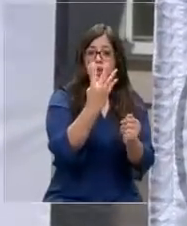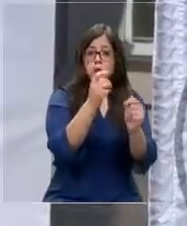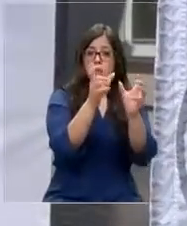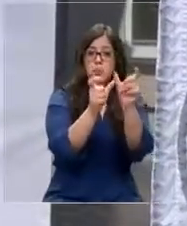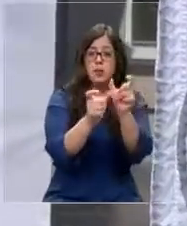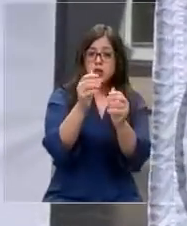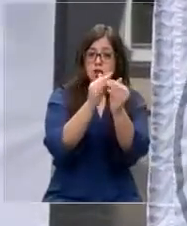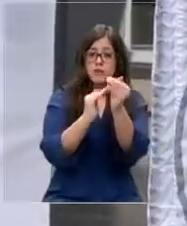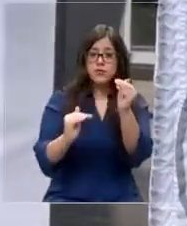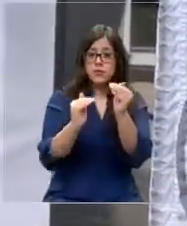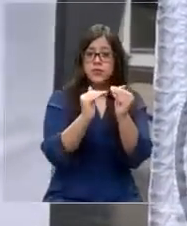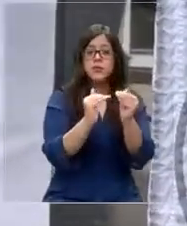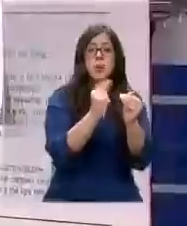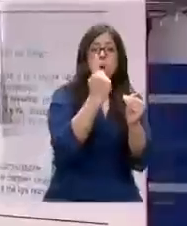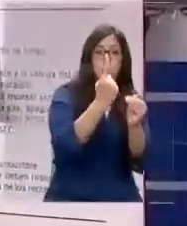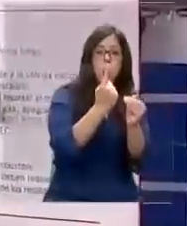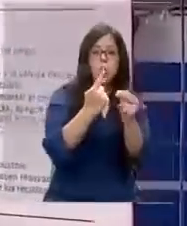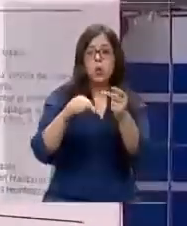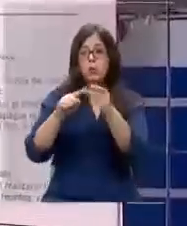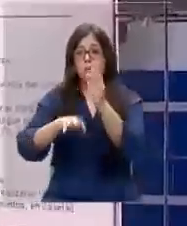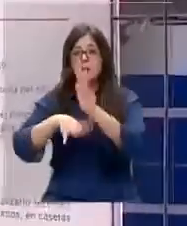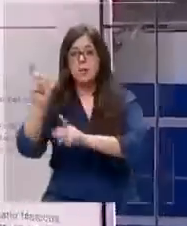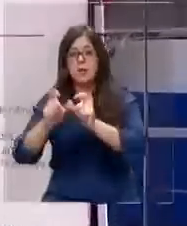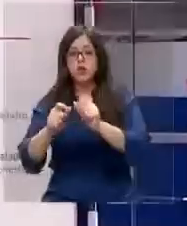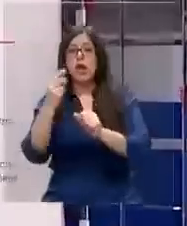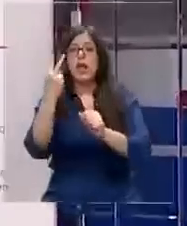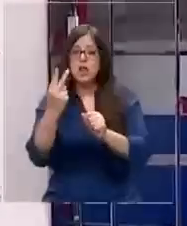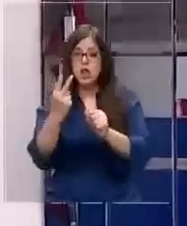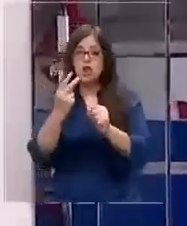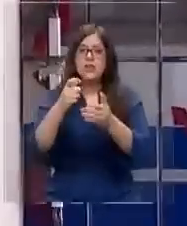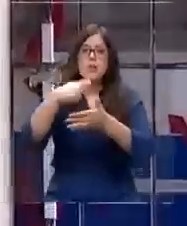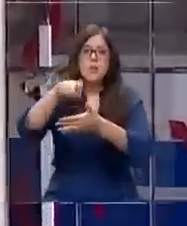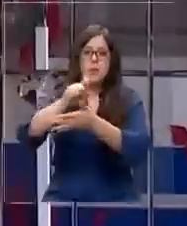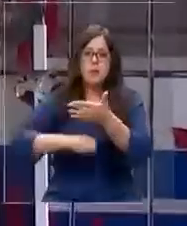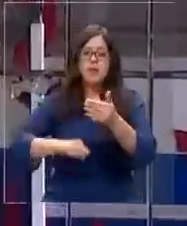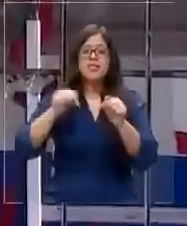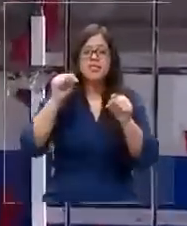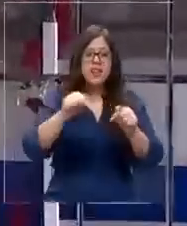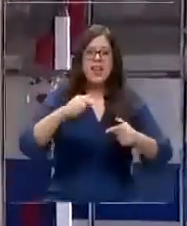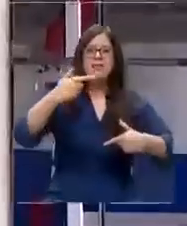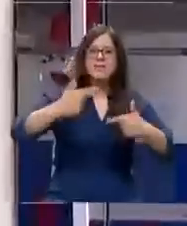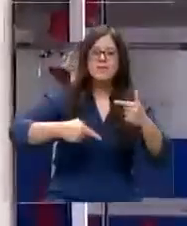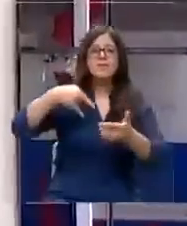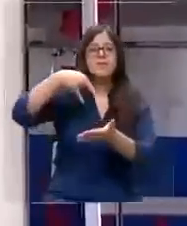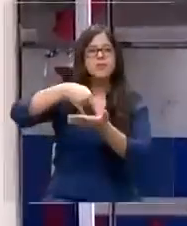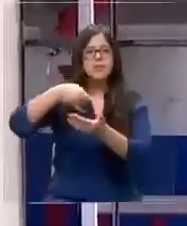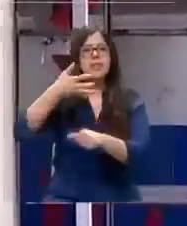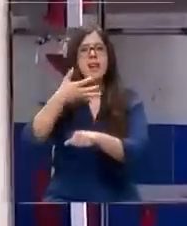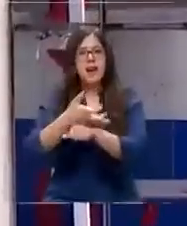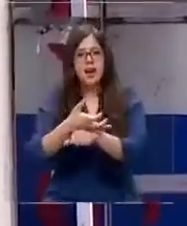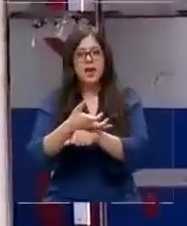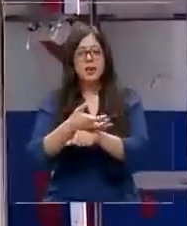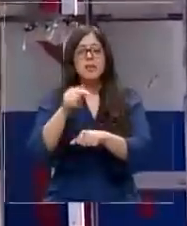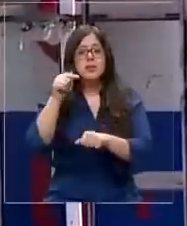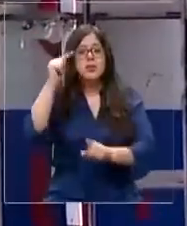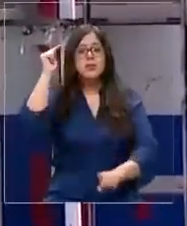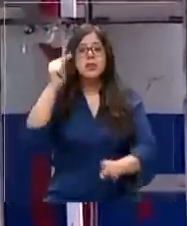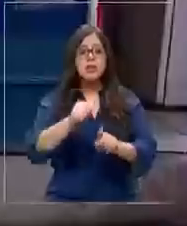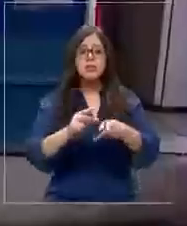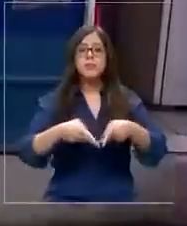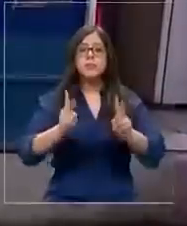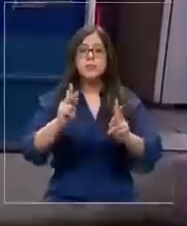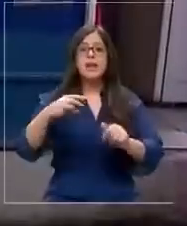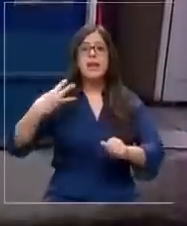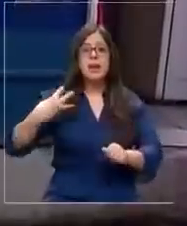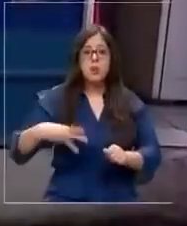que tienen de cinco y más, dos cilindros al mes. Iniciativa que surge en medio de grandes discusiones en el Congreso. Por un lado, la idea de autorizar